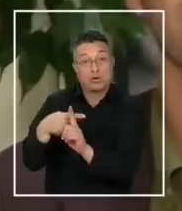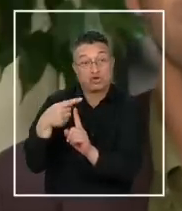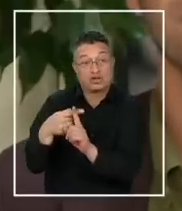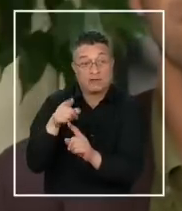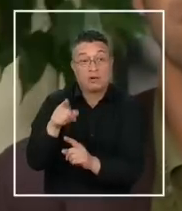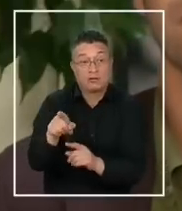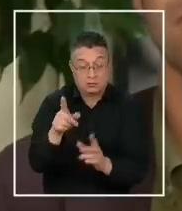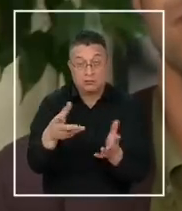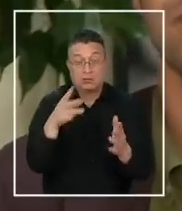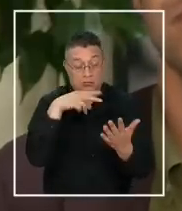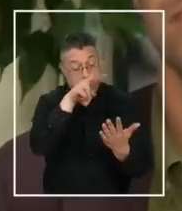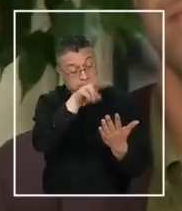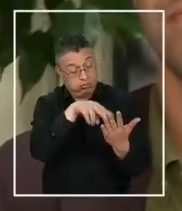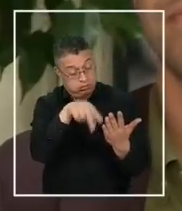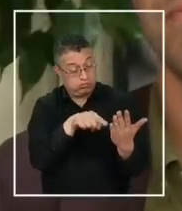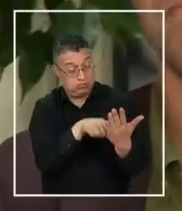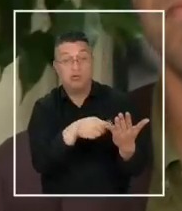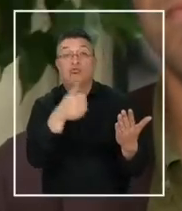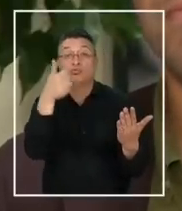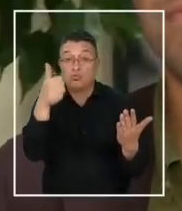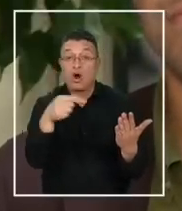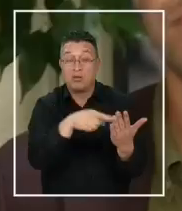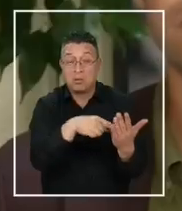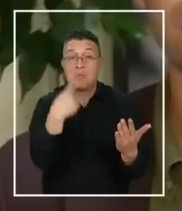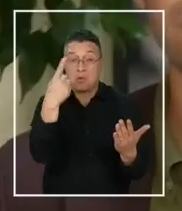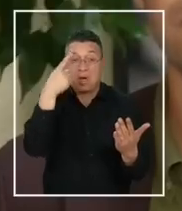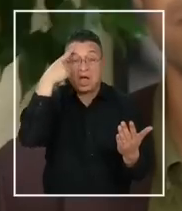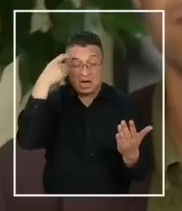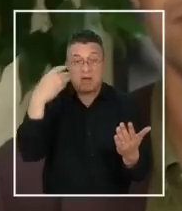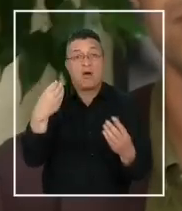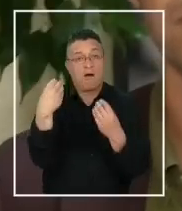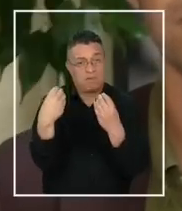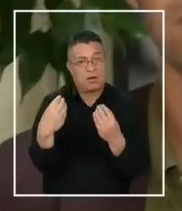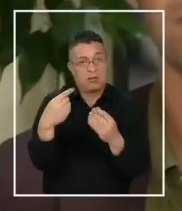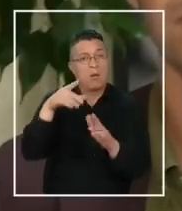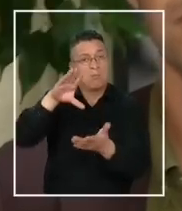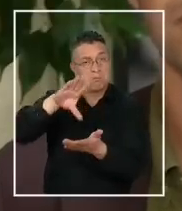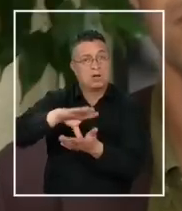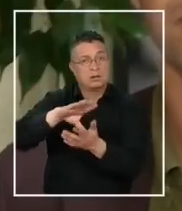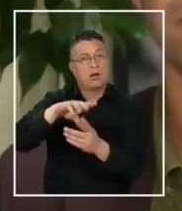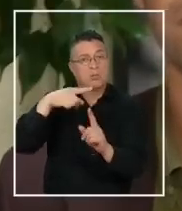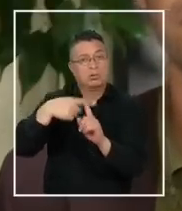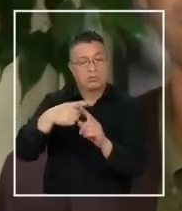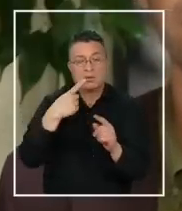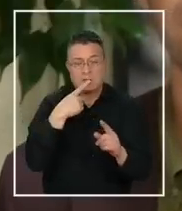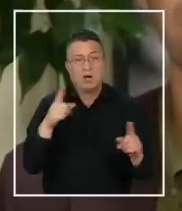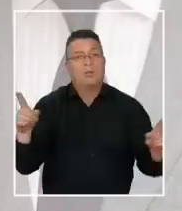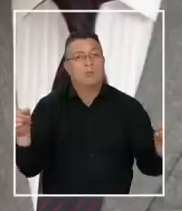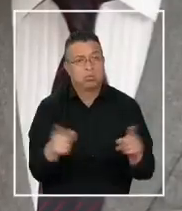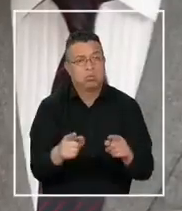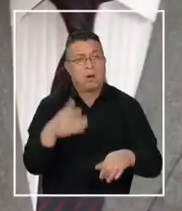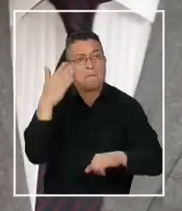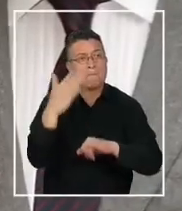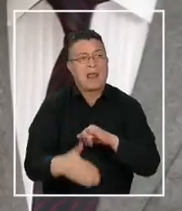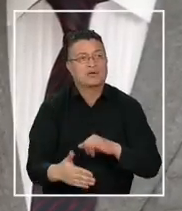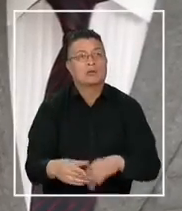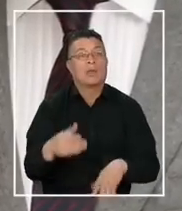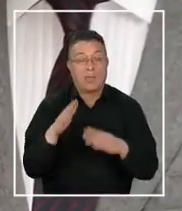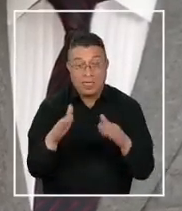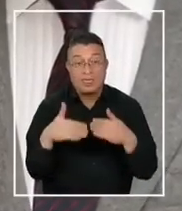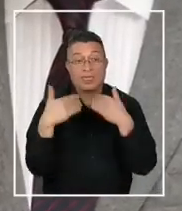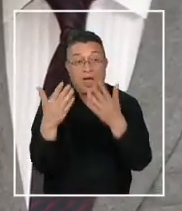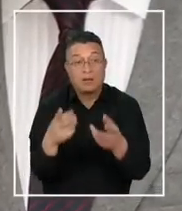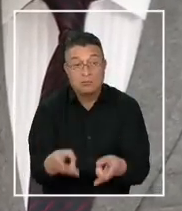hay sobre el texto que ellos están proponiendo, que creemos que le haría bien al país acortar los plazos. Entregarle la